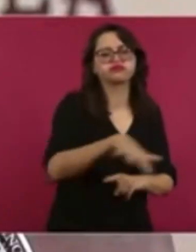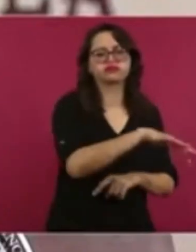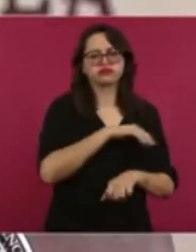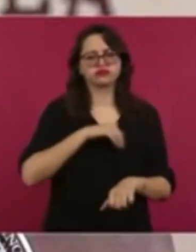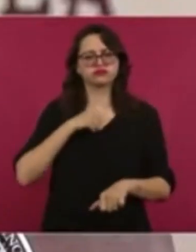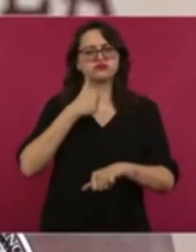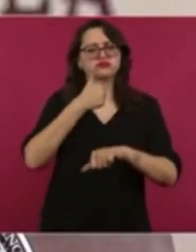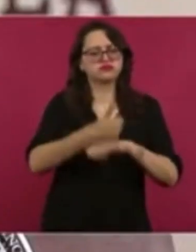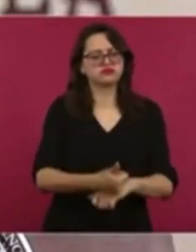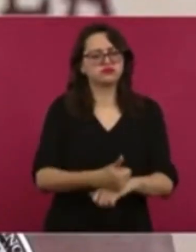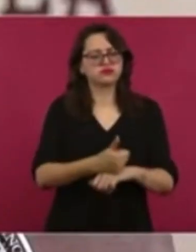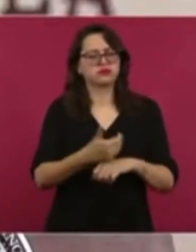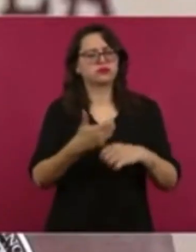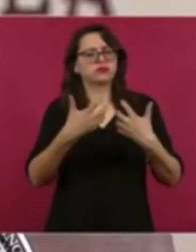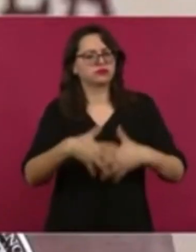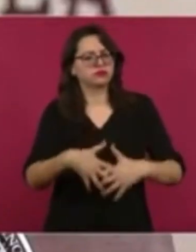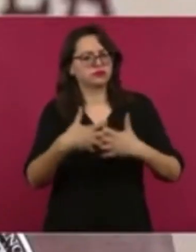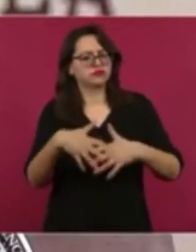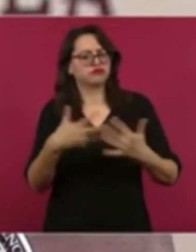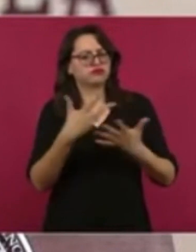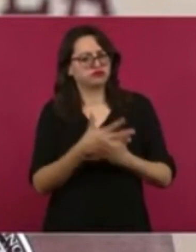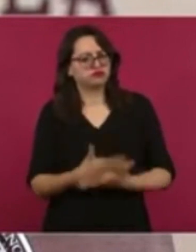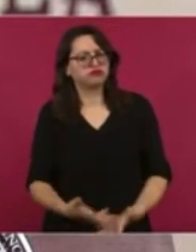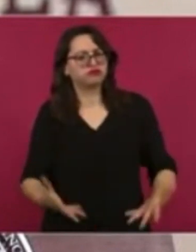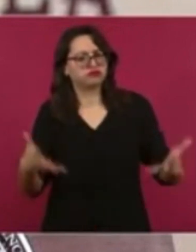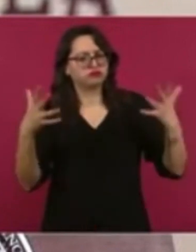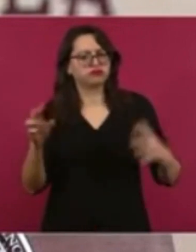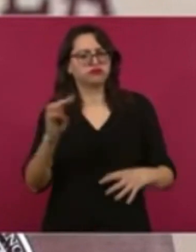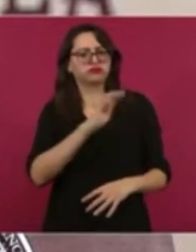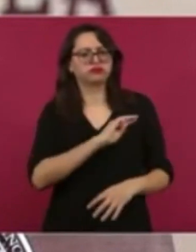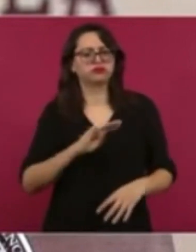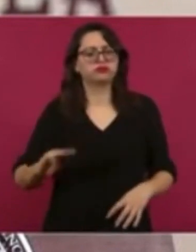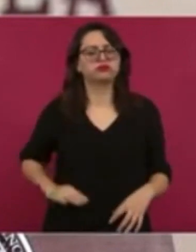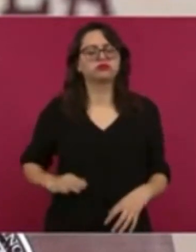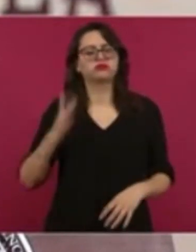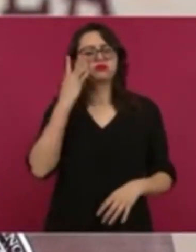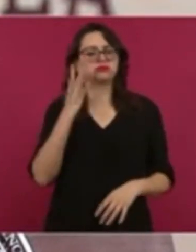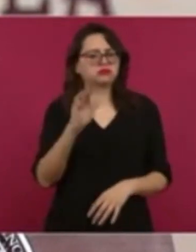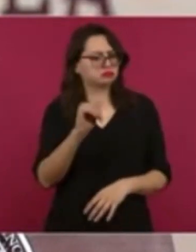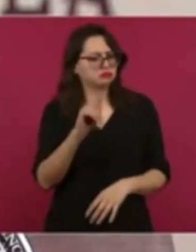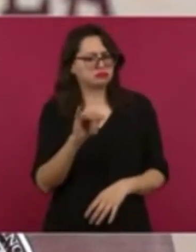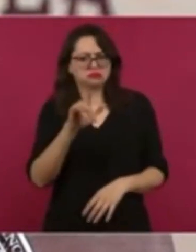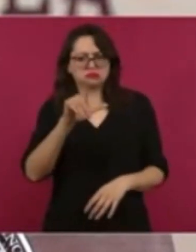la gigafábrica de Tesla en el municipio de Santa Catarina.